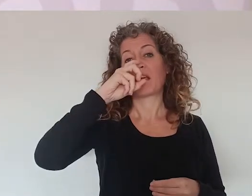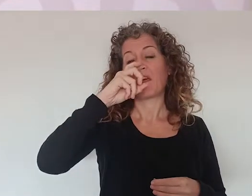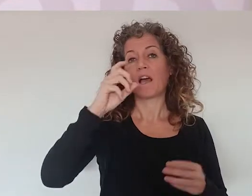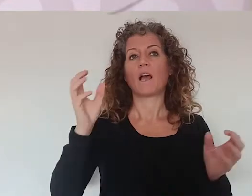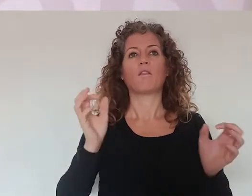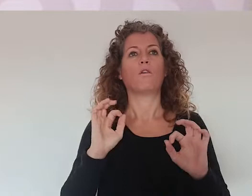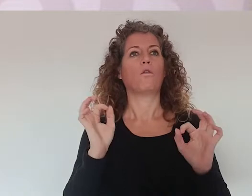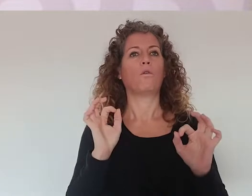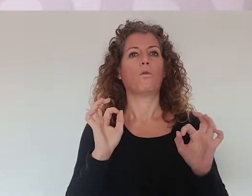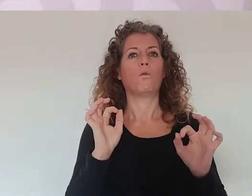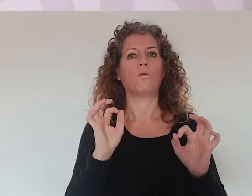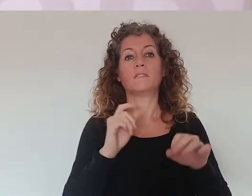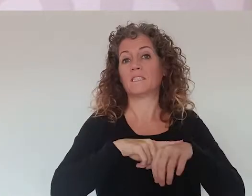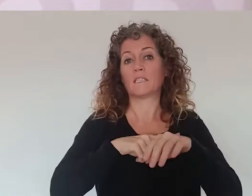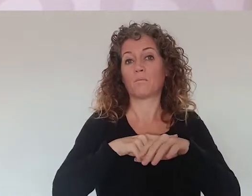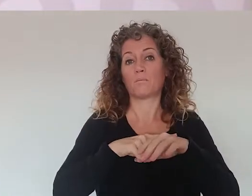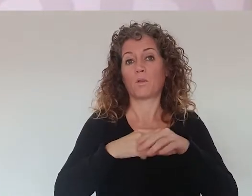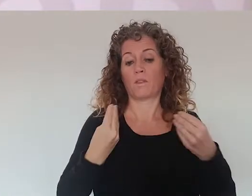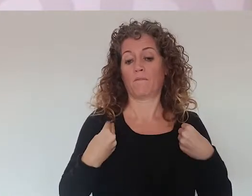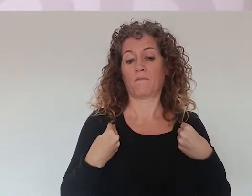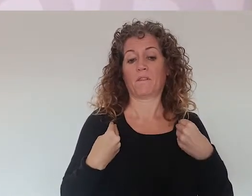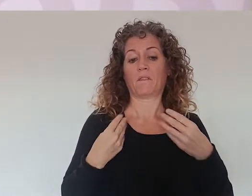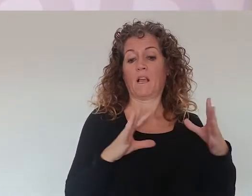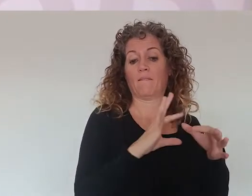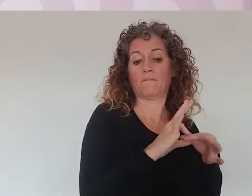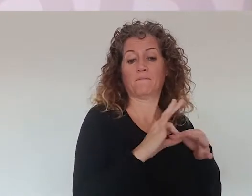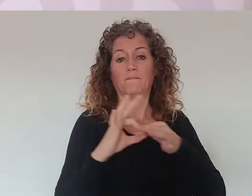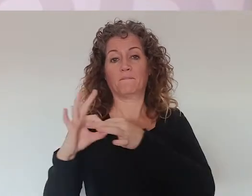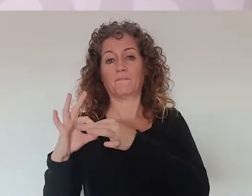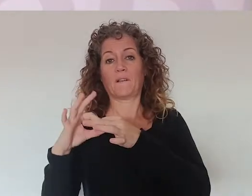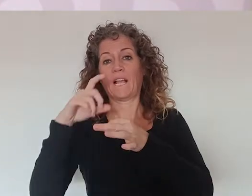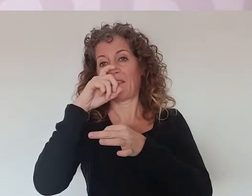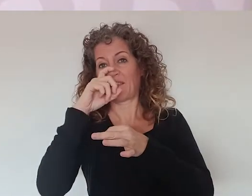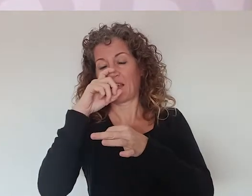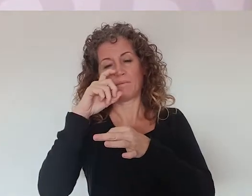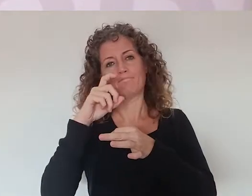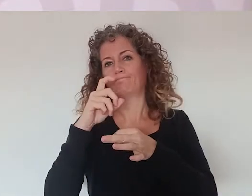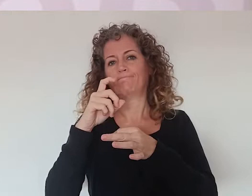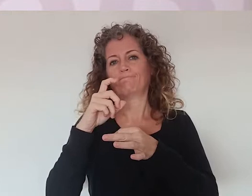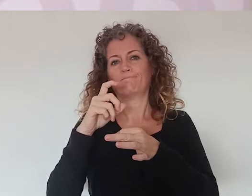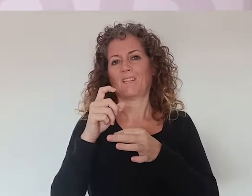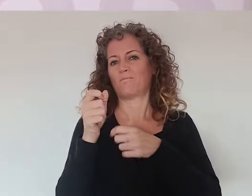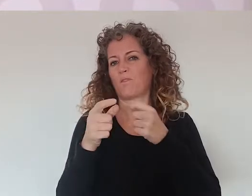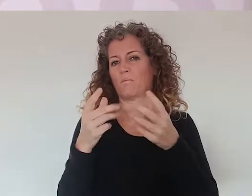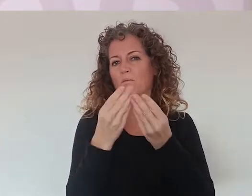o del paso del tiempo de las personas ligadas a la edad está cada vez más superado.